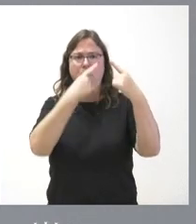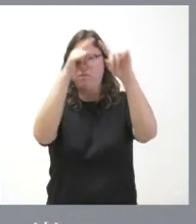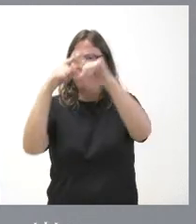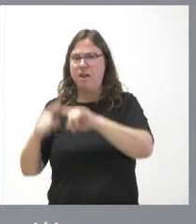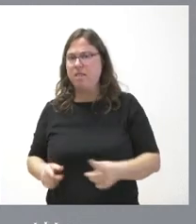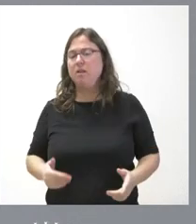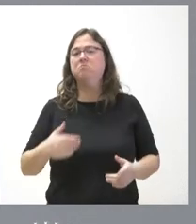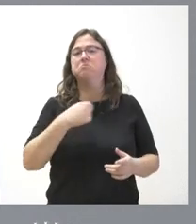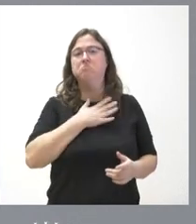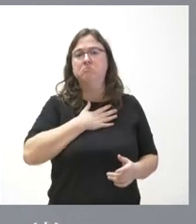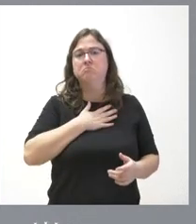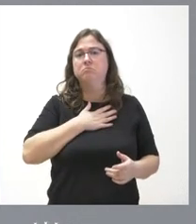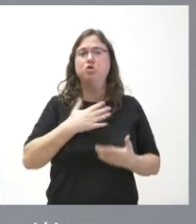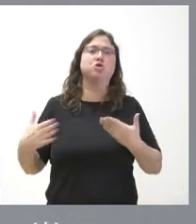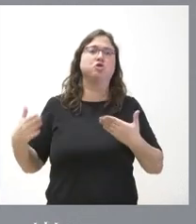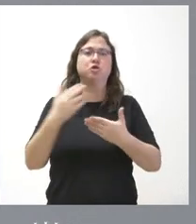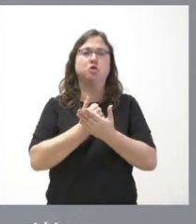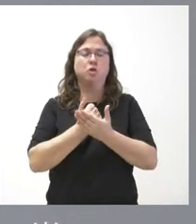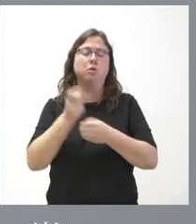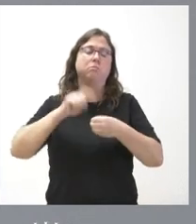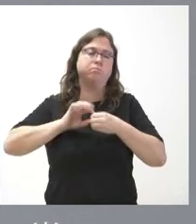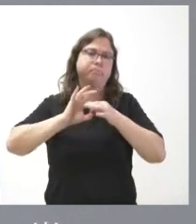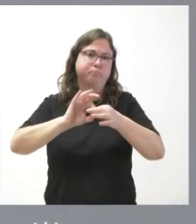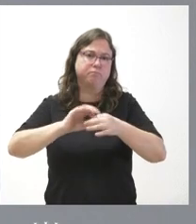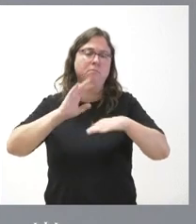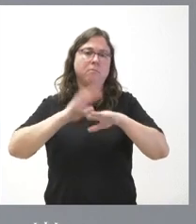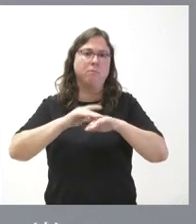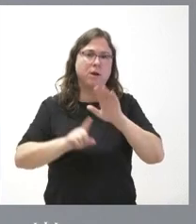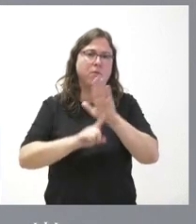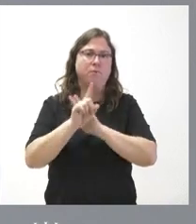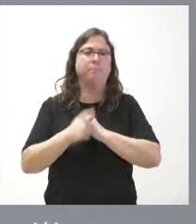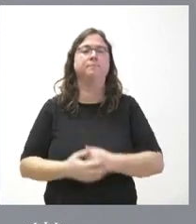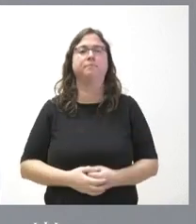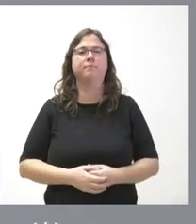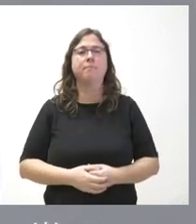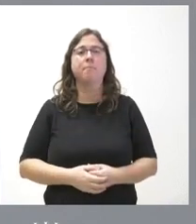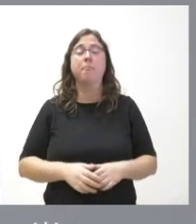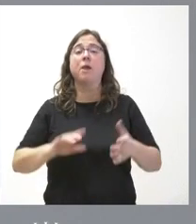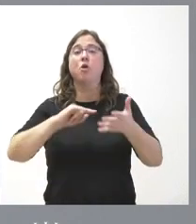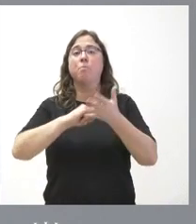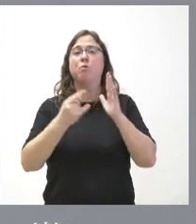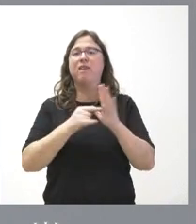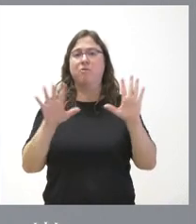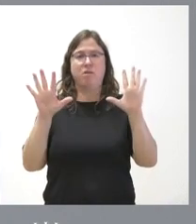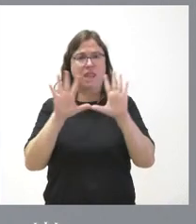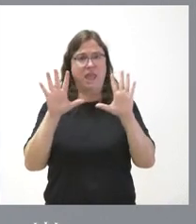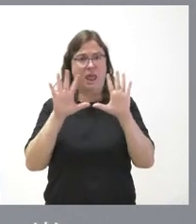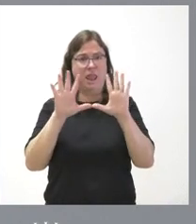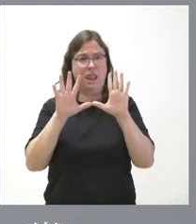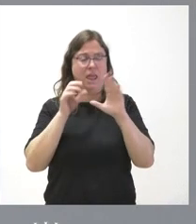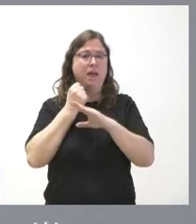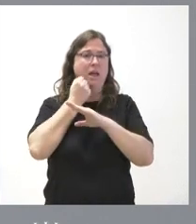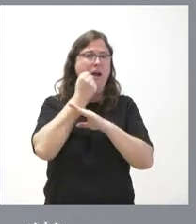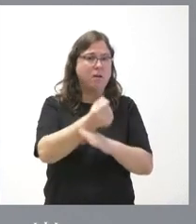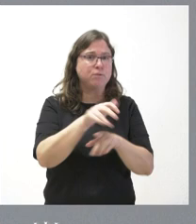y supongo que todas ellas van a contribuir en la medida de sus posibilidades avanzar en esta dirección y los diez proyectos que se apoyan en estas